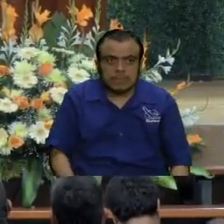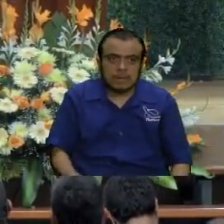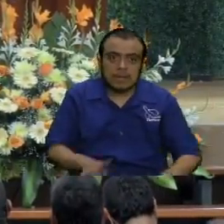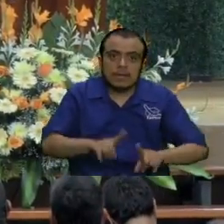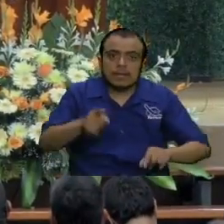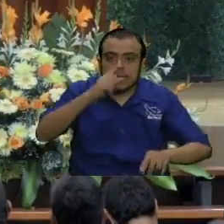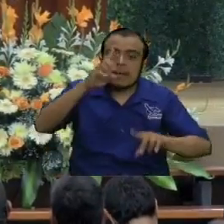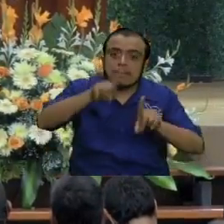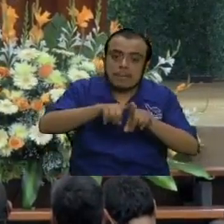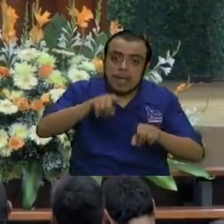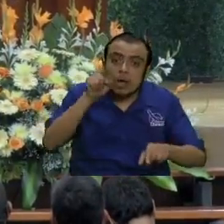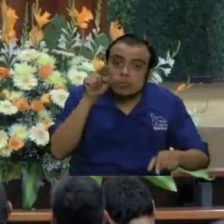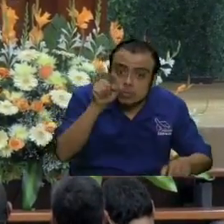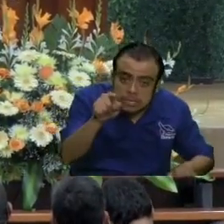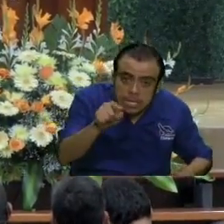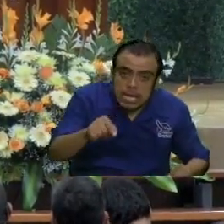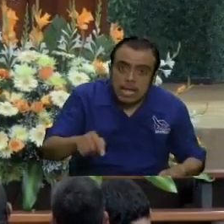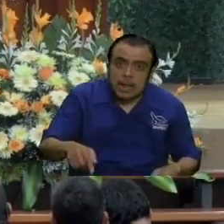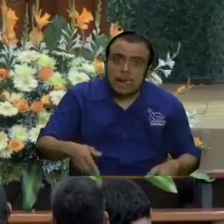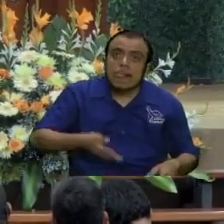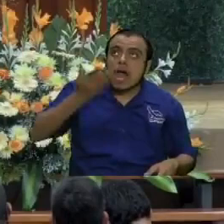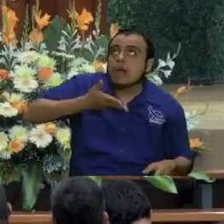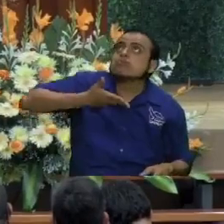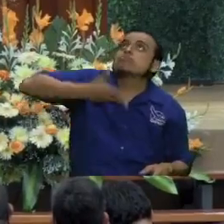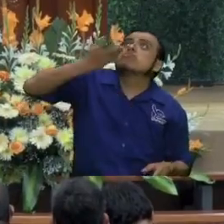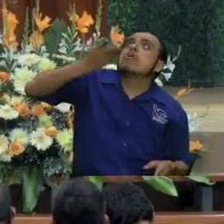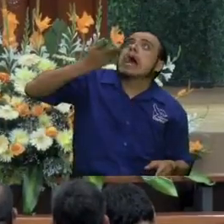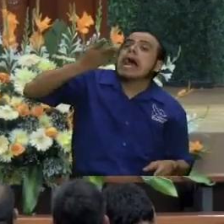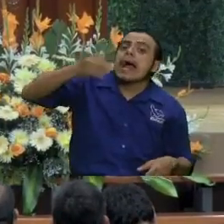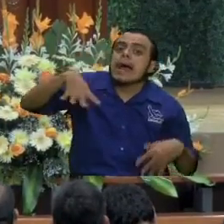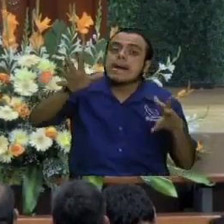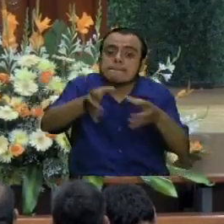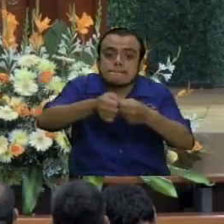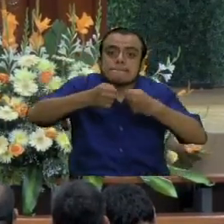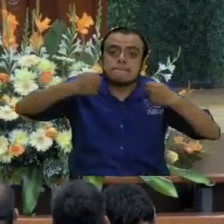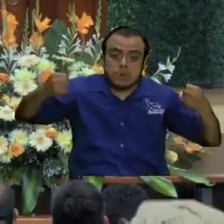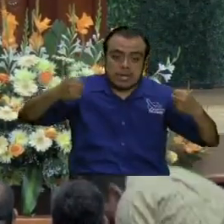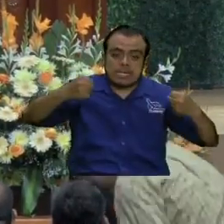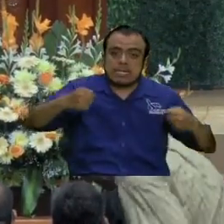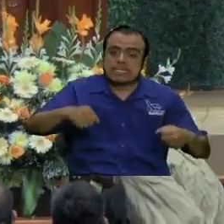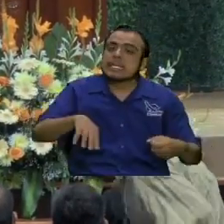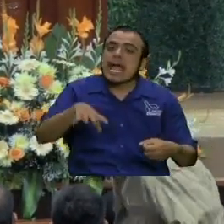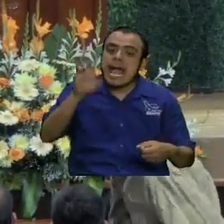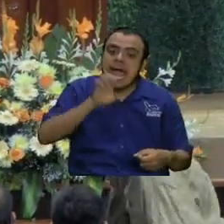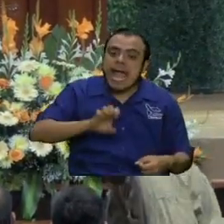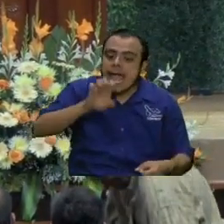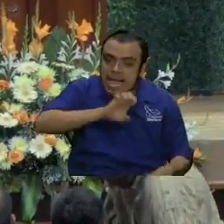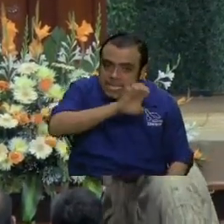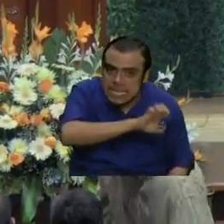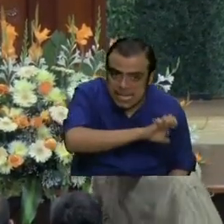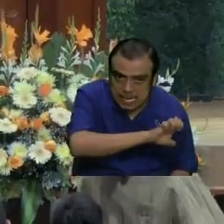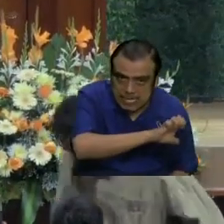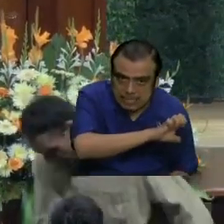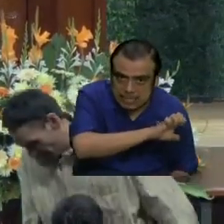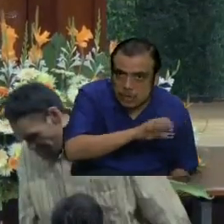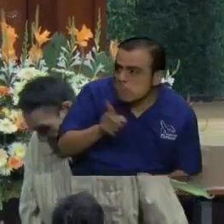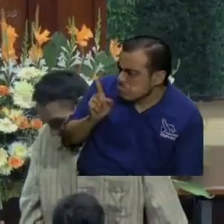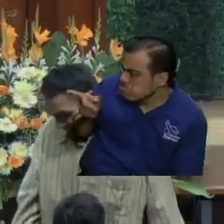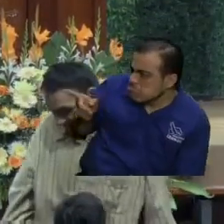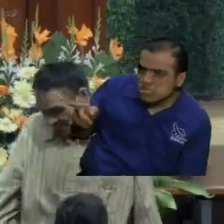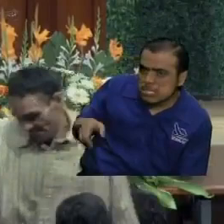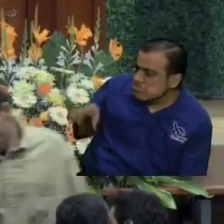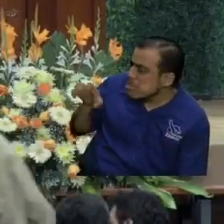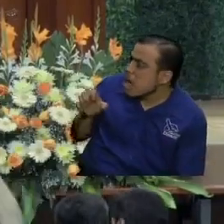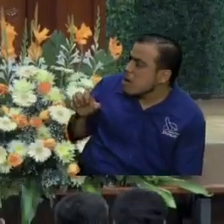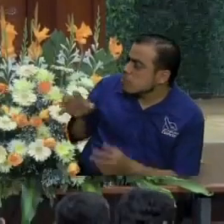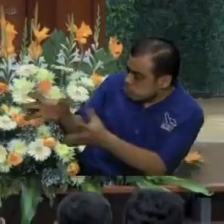nosotros dijo alzados alzad vuestras cabezas vosotros puertas eternas ustedes son puertas eternas digan el que está en la parte